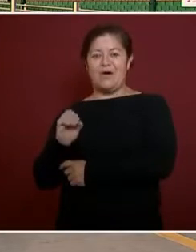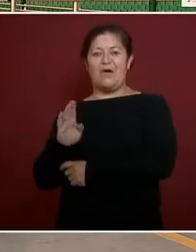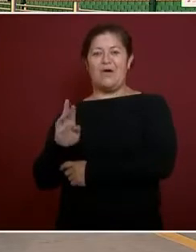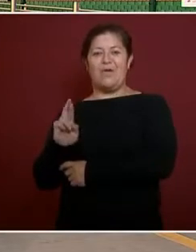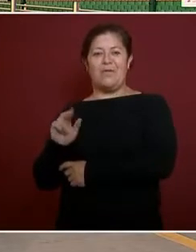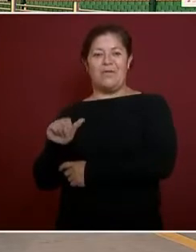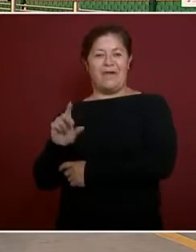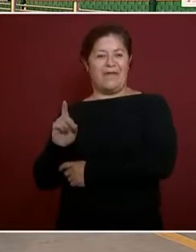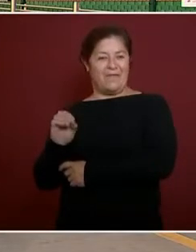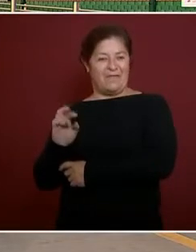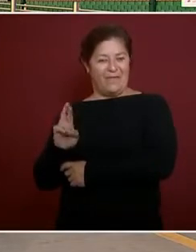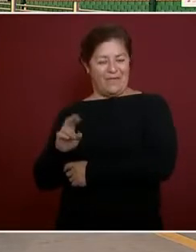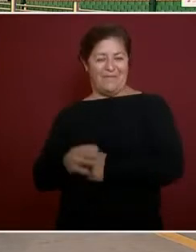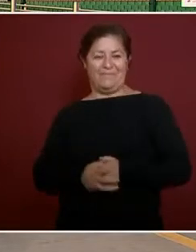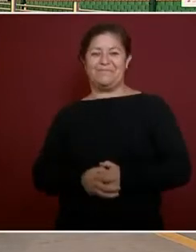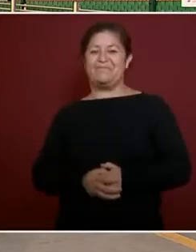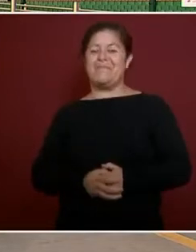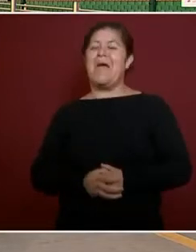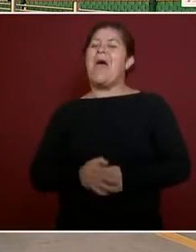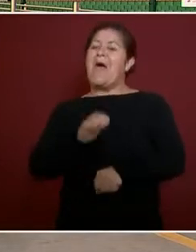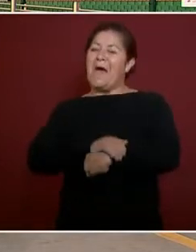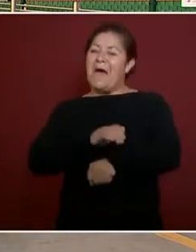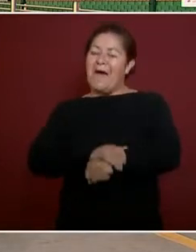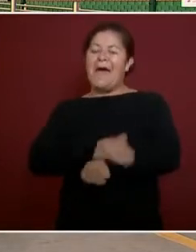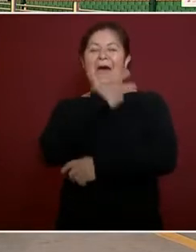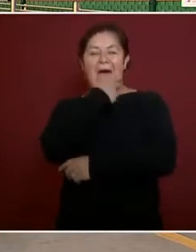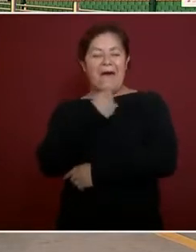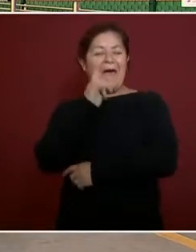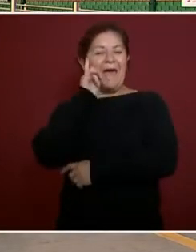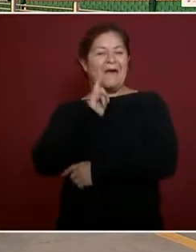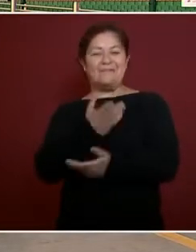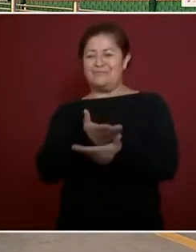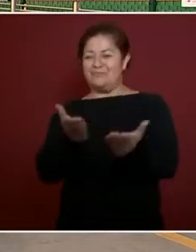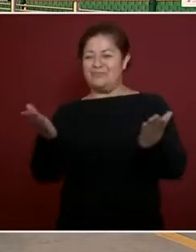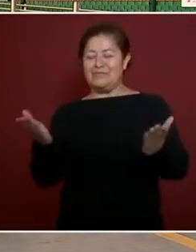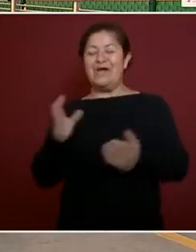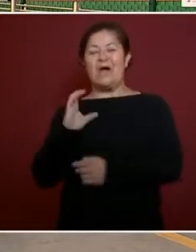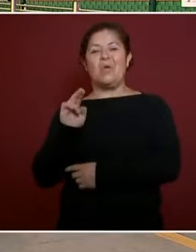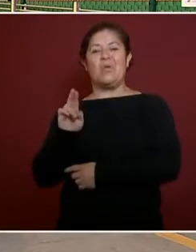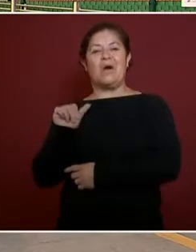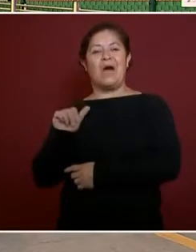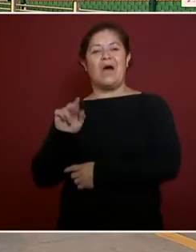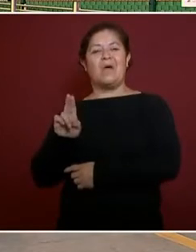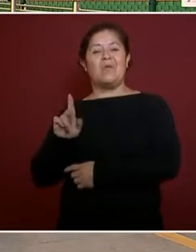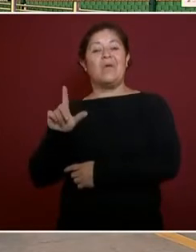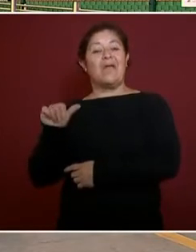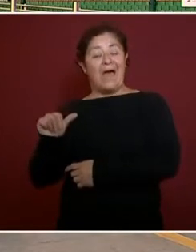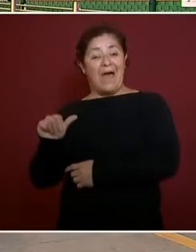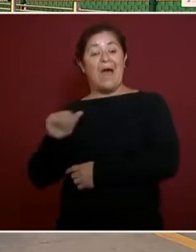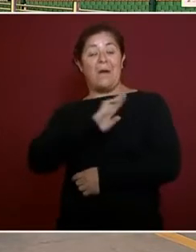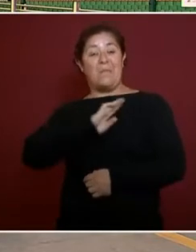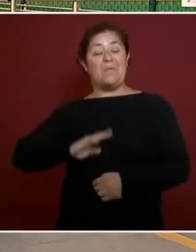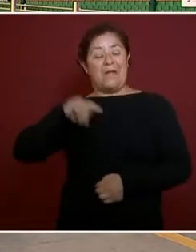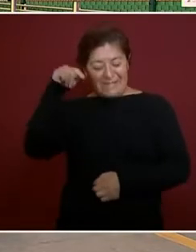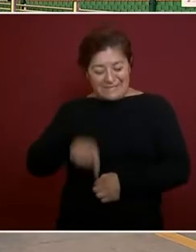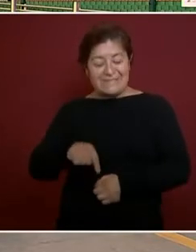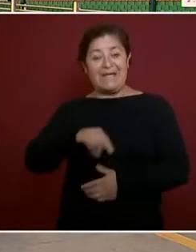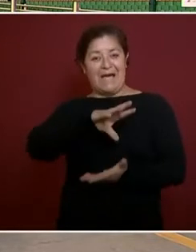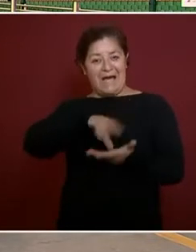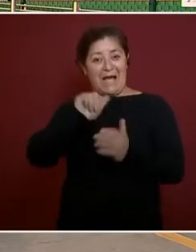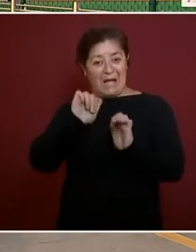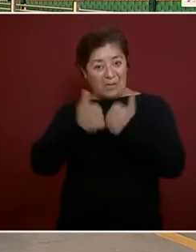Amigas, amigos de Coaula, de este municipio de Calpulalpan, de